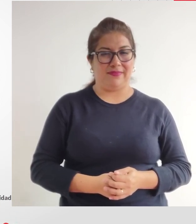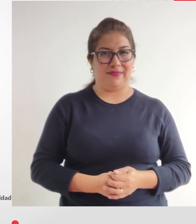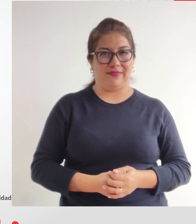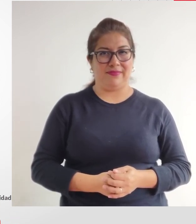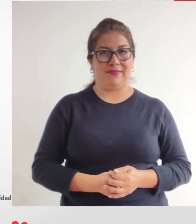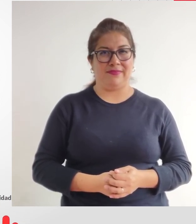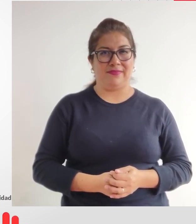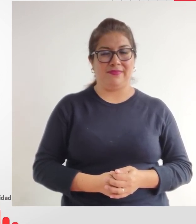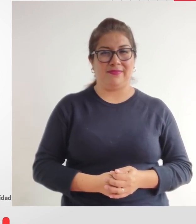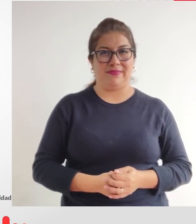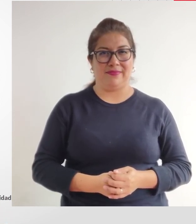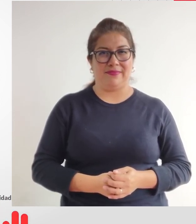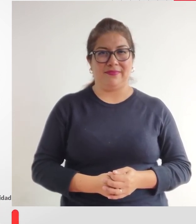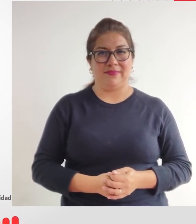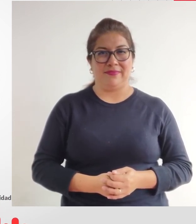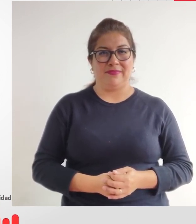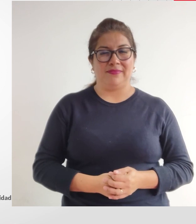Gobierno del Perú